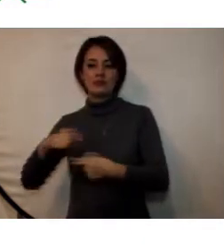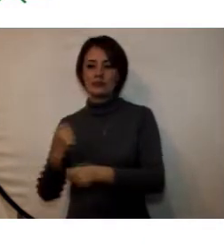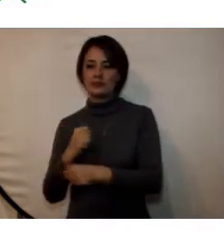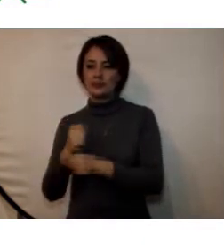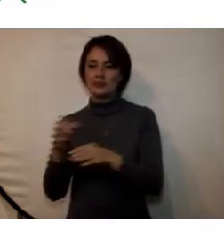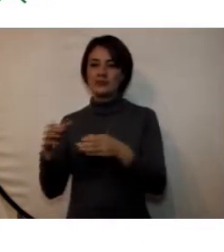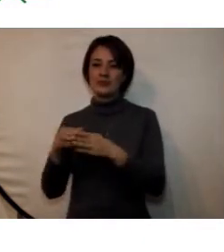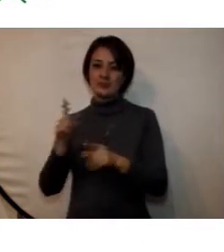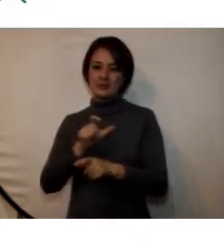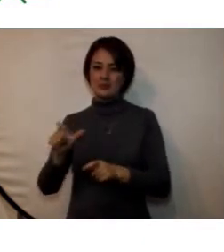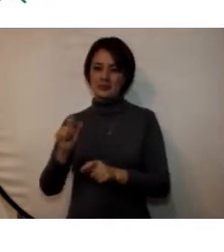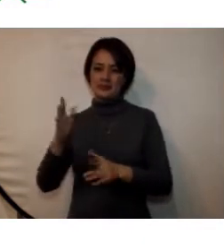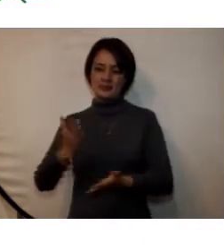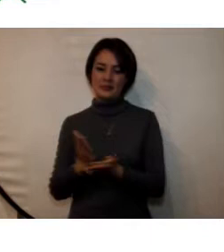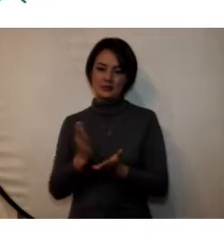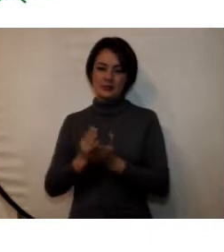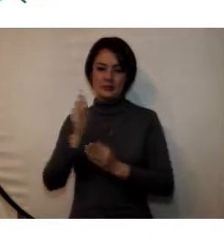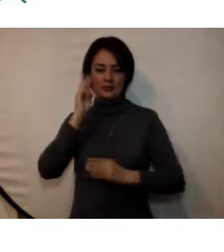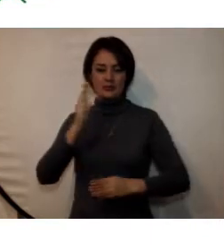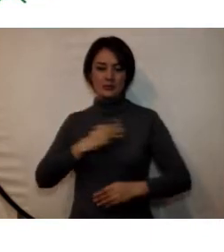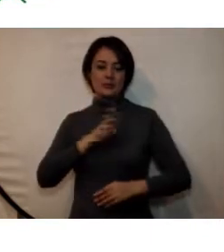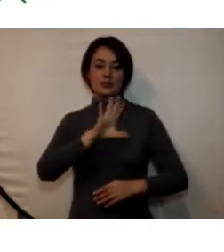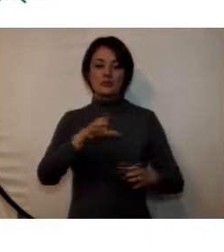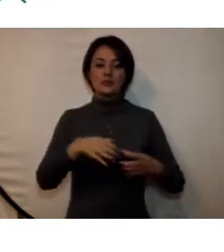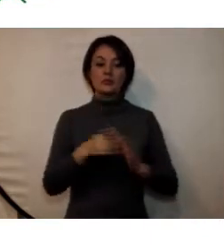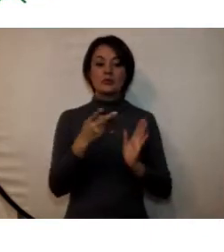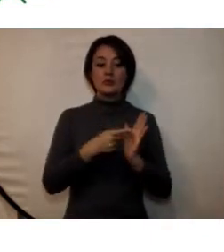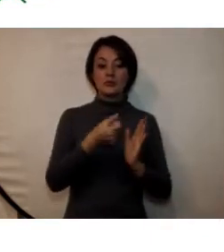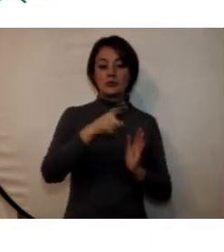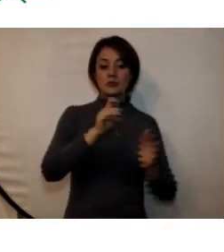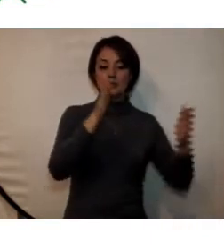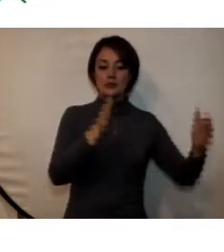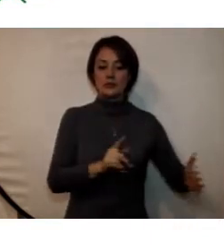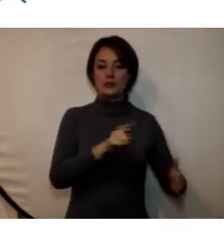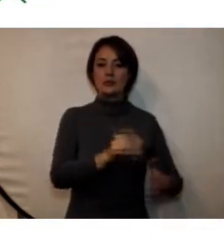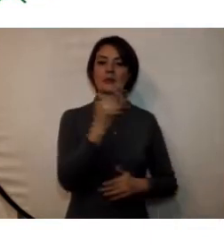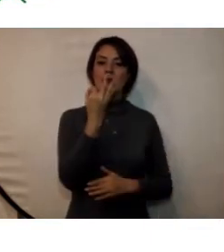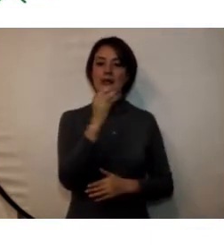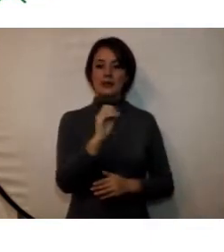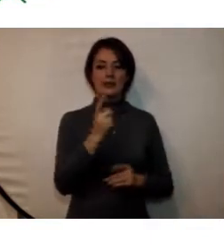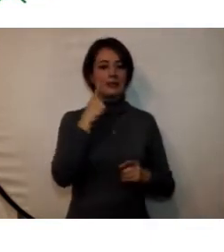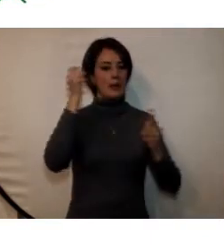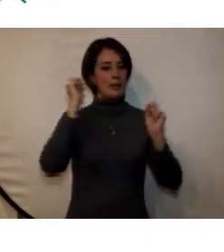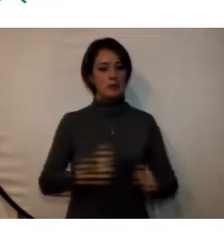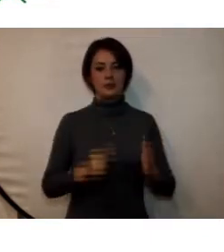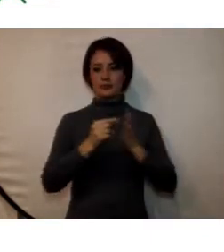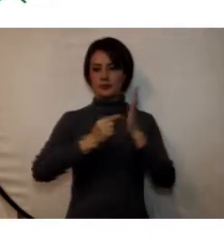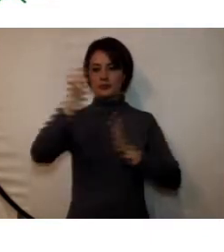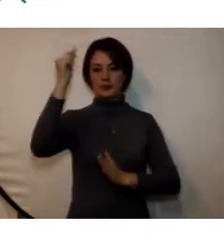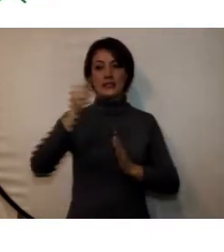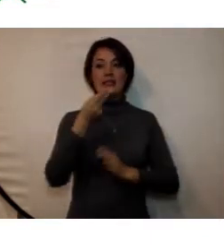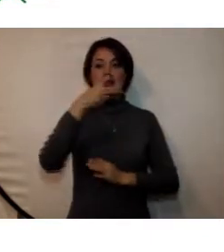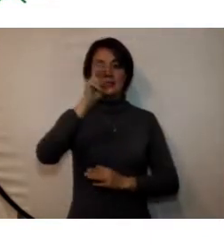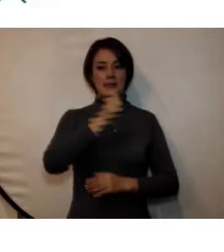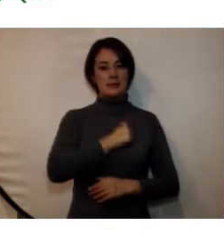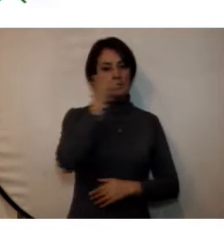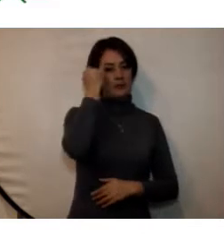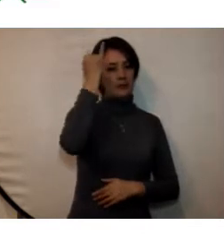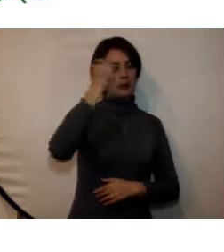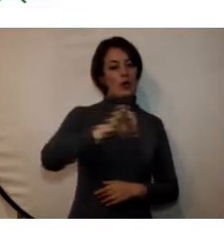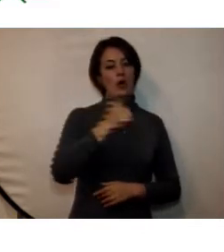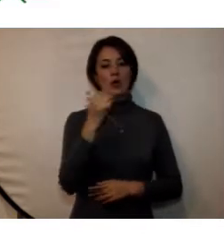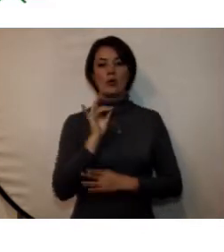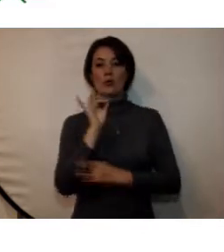neogranadinos a corte diciembre de 2016 se contaba con un total de 30 patentes 17 de invención y 13